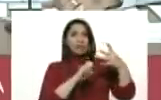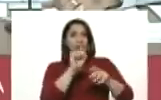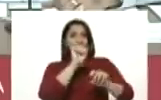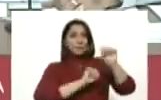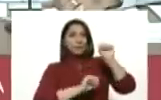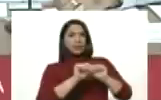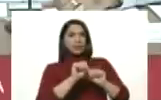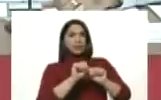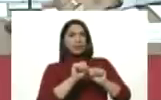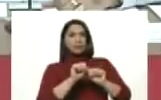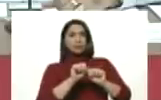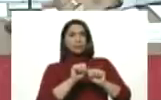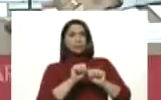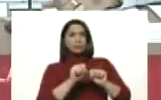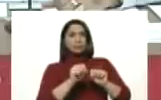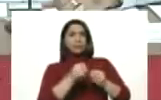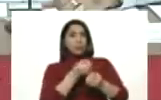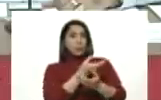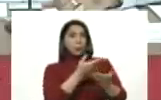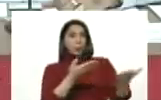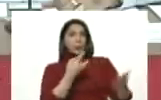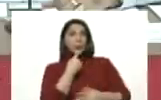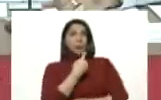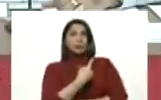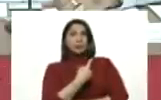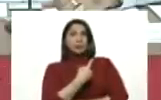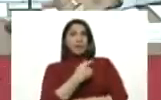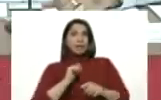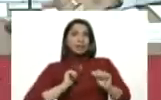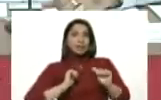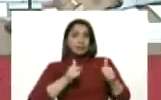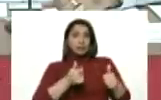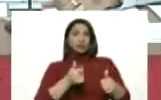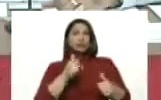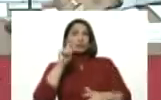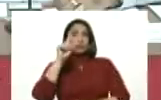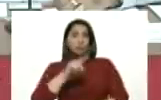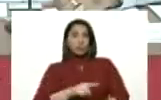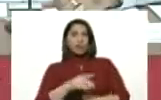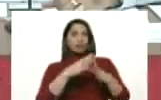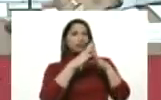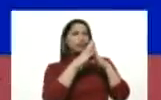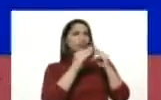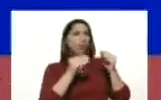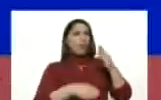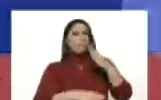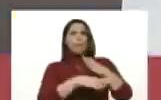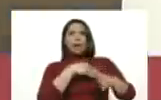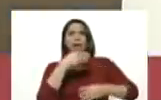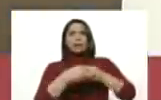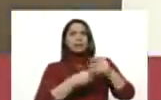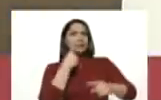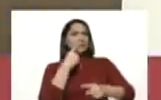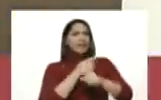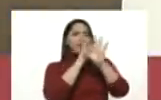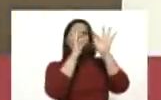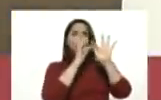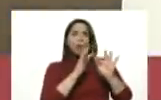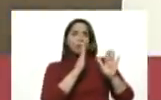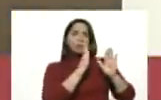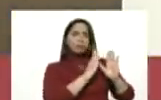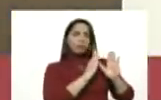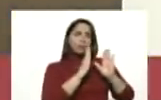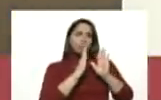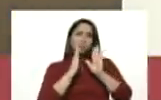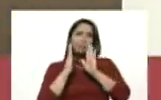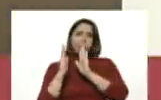Todo lo contrario. Usted le decía al inicio también, todo lo que se vaya a hacer tiene que ser de forma ordenada.